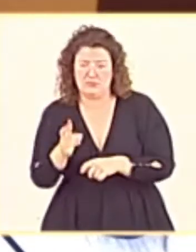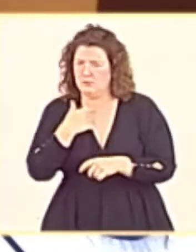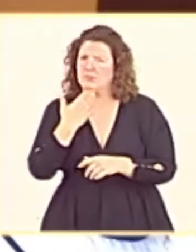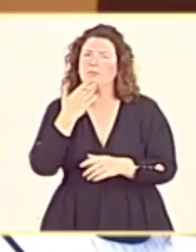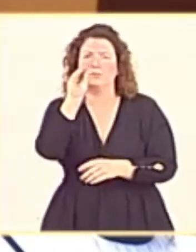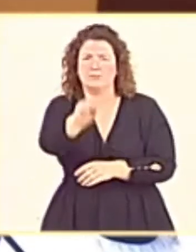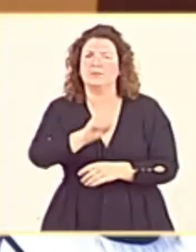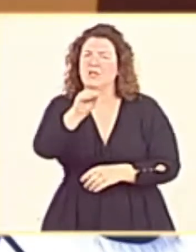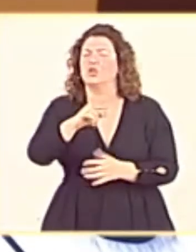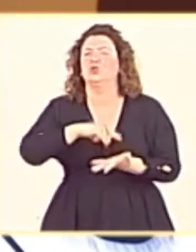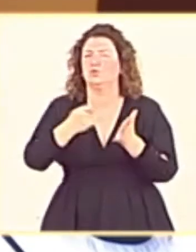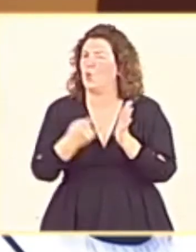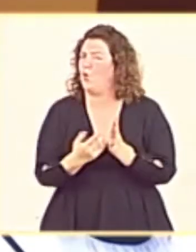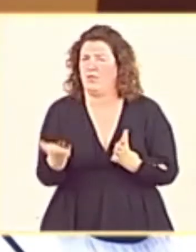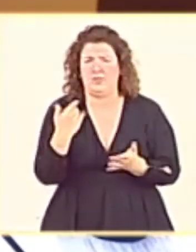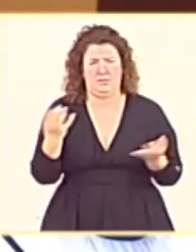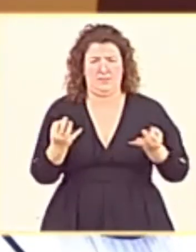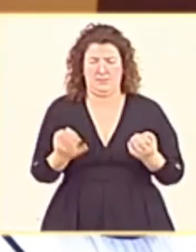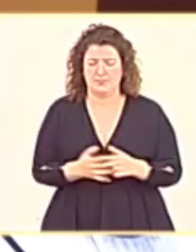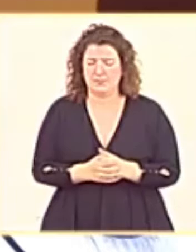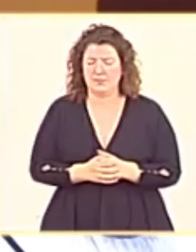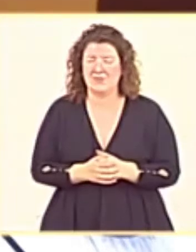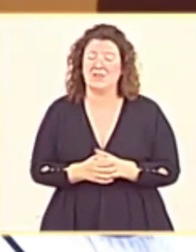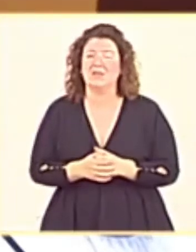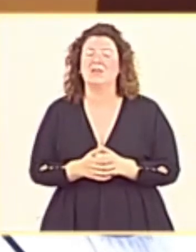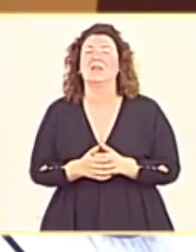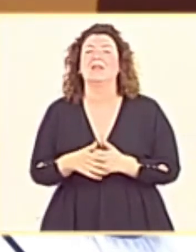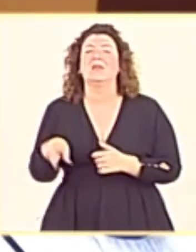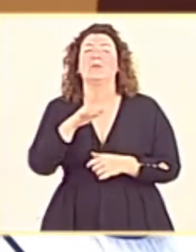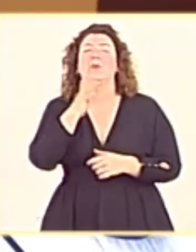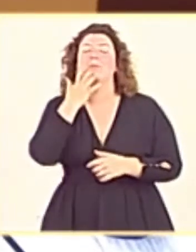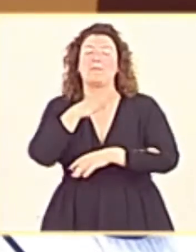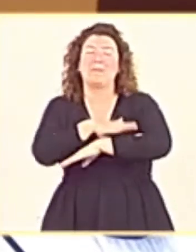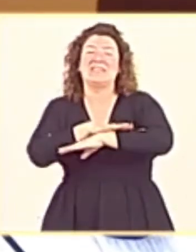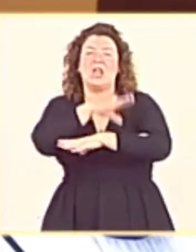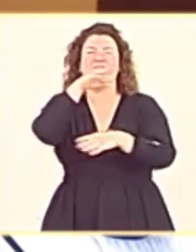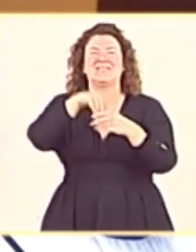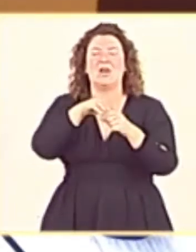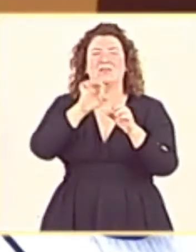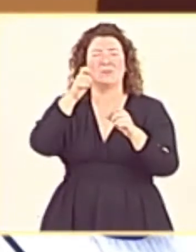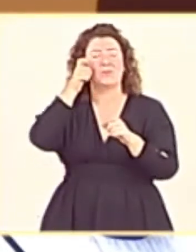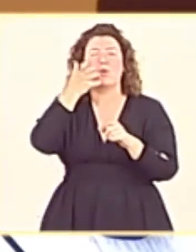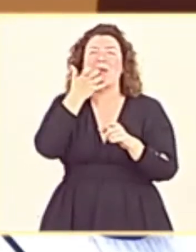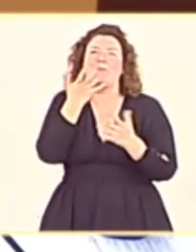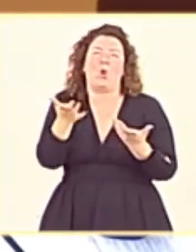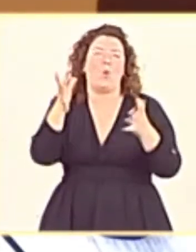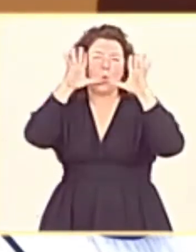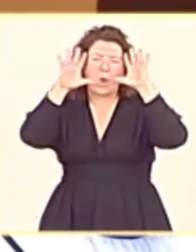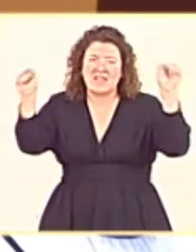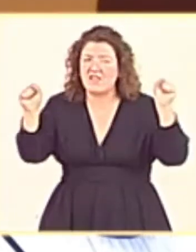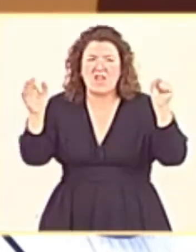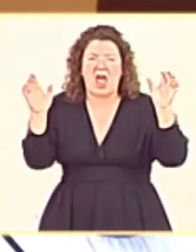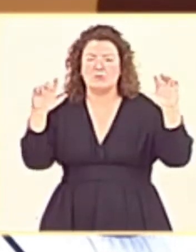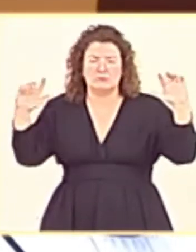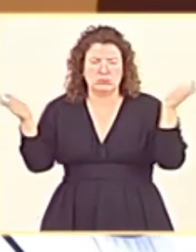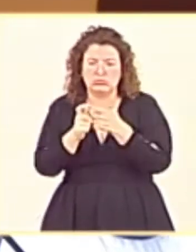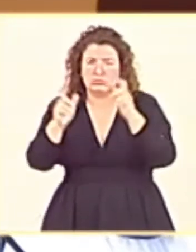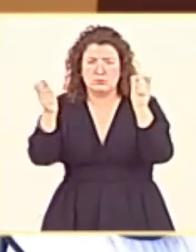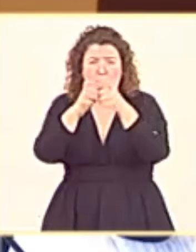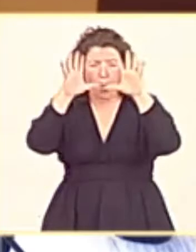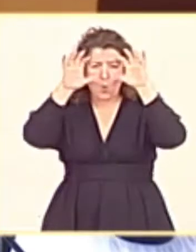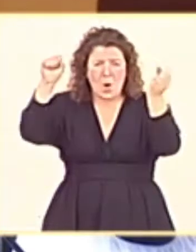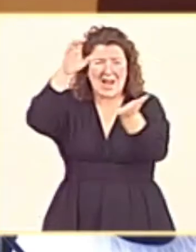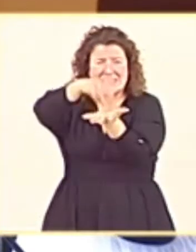medida que implica al Ministerio del Interior para el medio rural se traduce hasta ahora en que la Guardia Civil tiene cada vez menos efectivos y sus